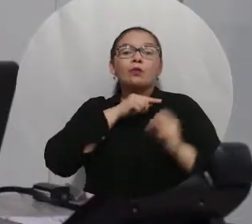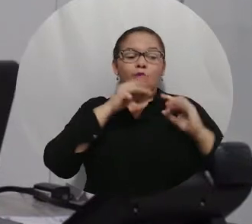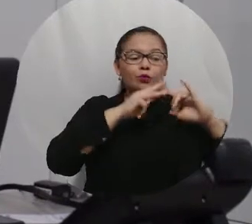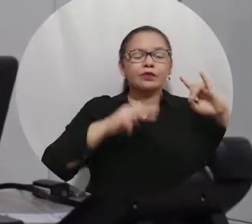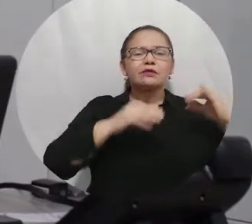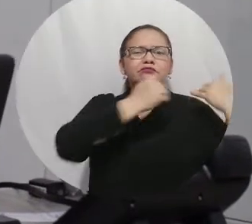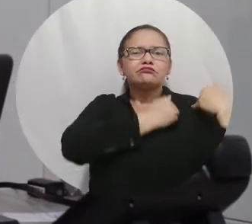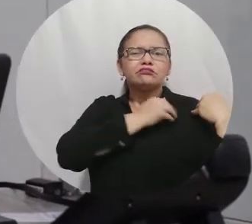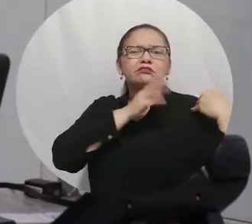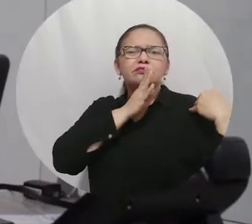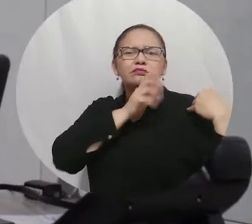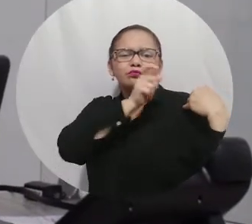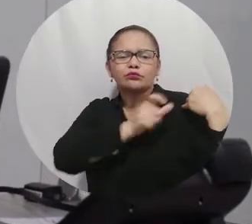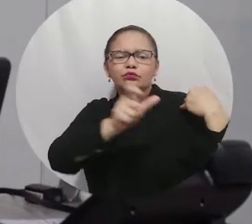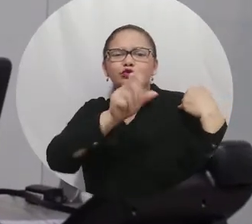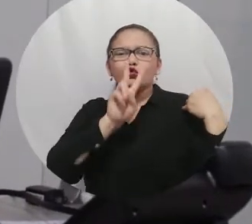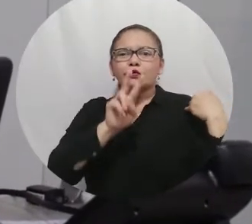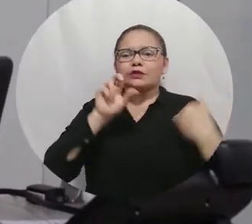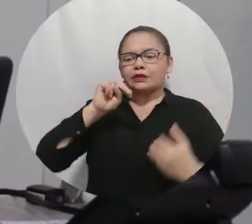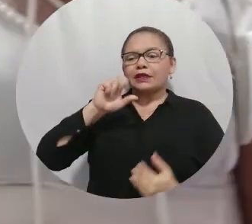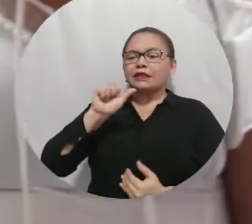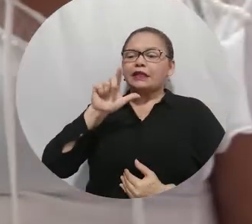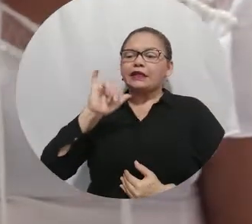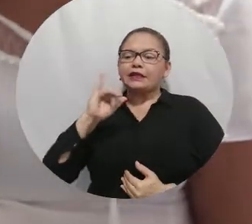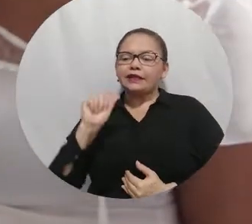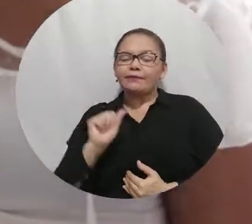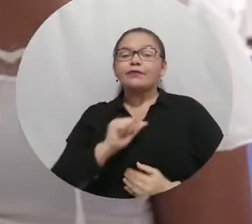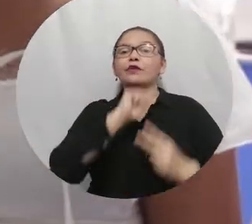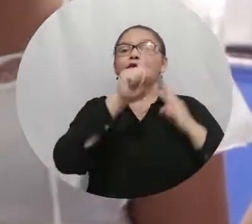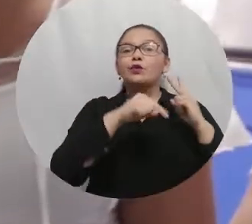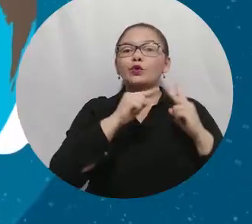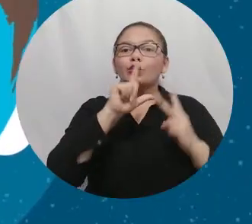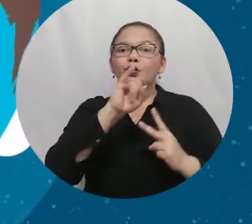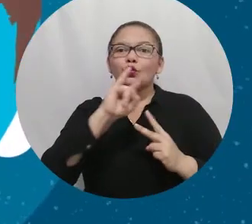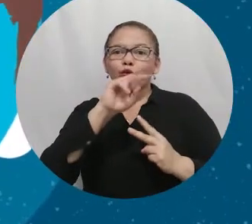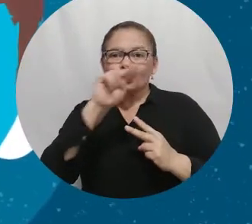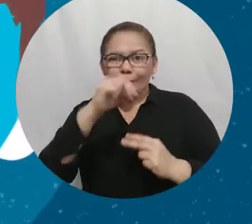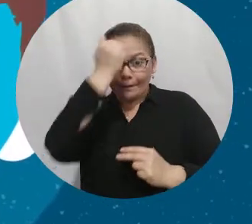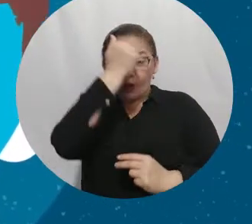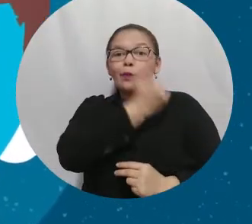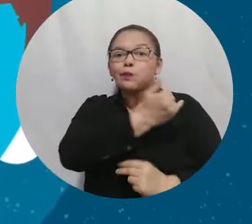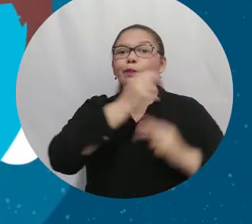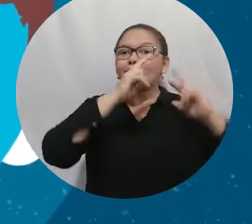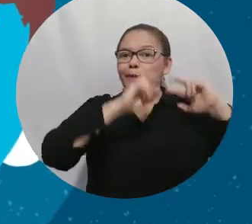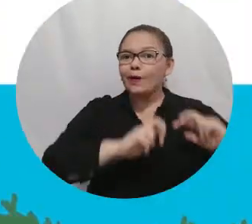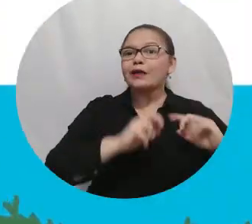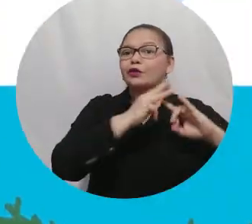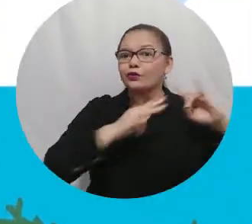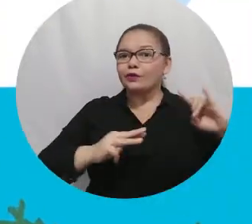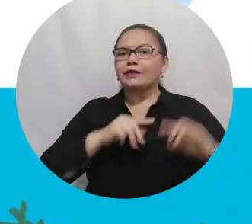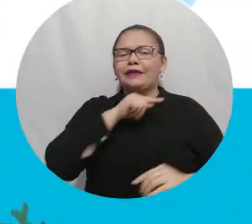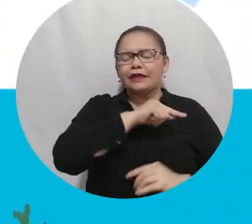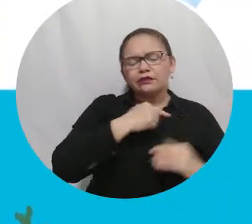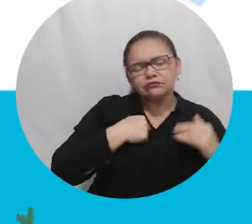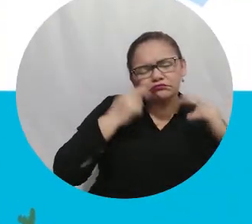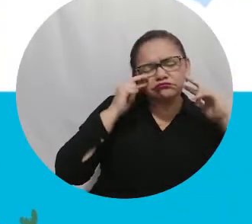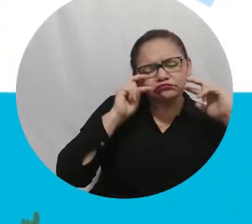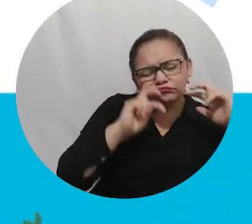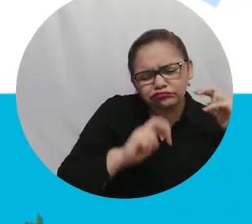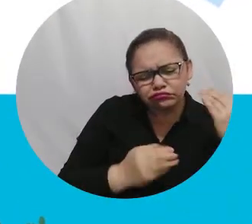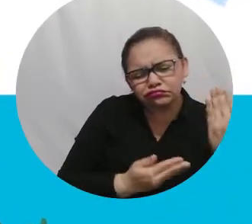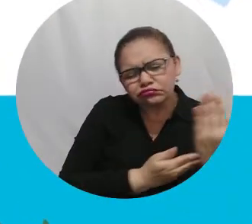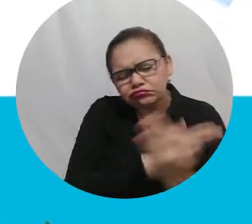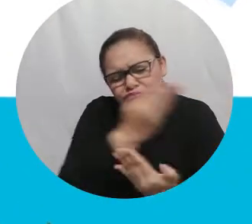Con el liderazgo de las doctoras Natalia Villamizar y Luz Velasco Cifuentes, docentes investigadoras de la Alma Mater, se avanza en